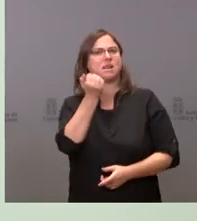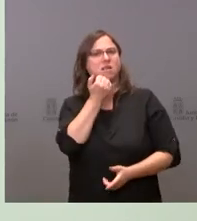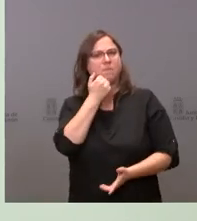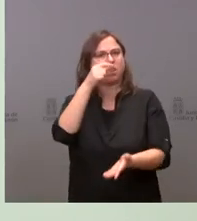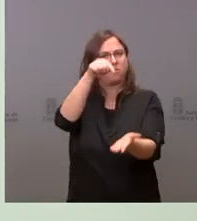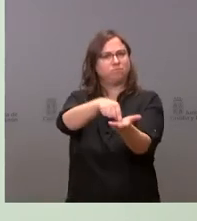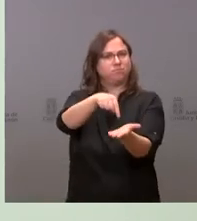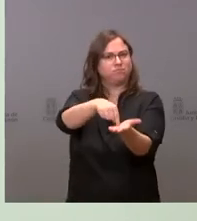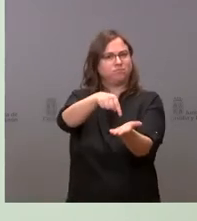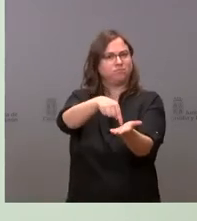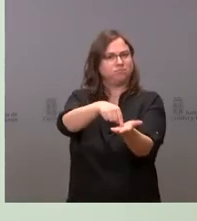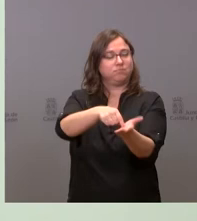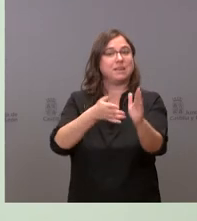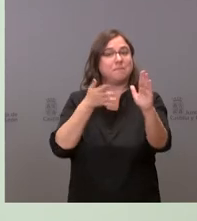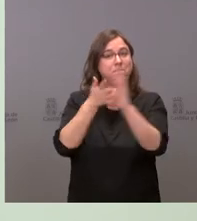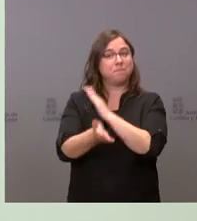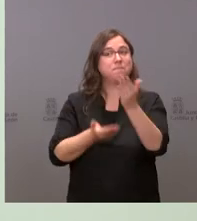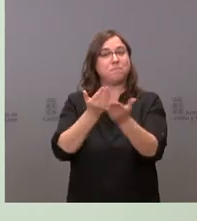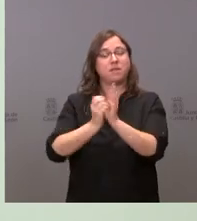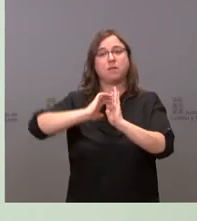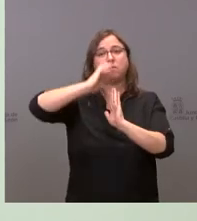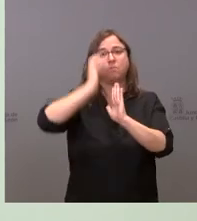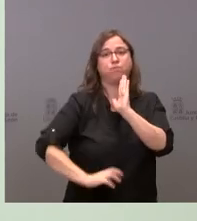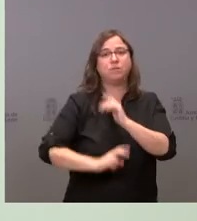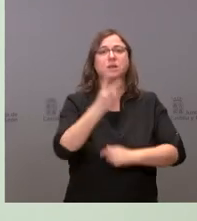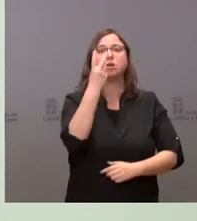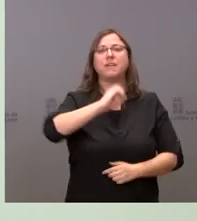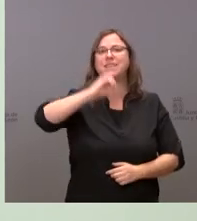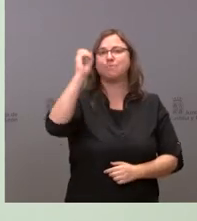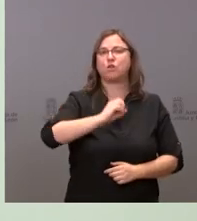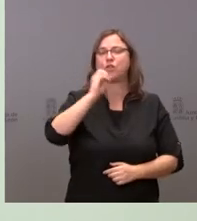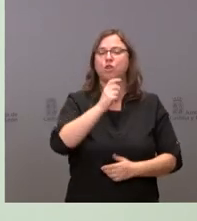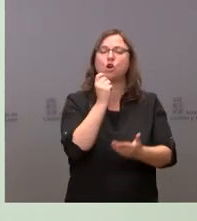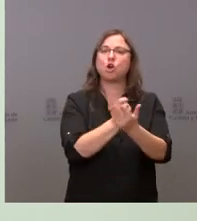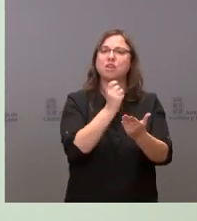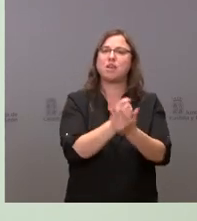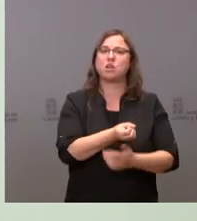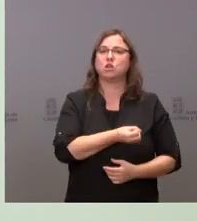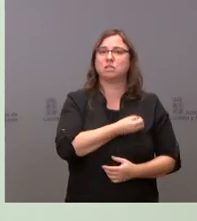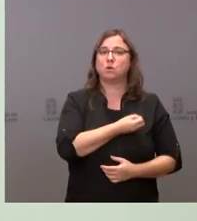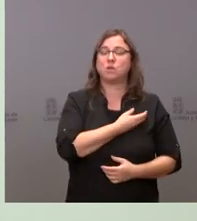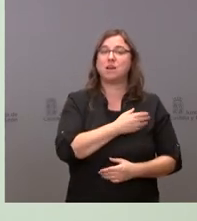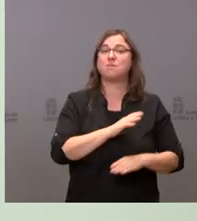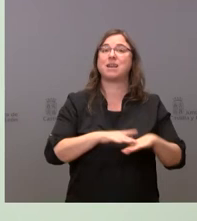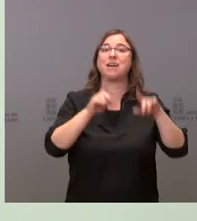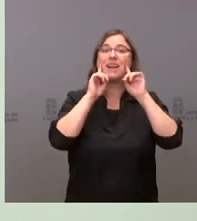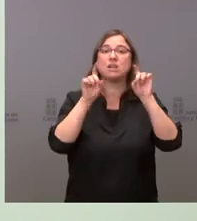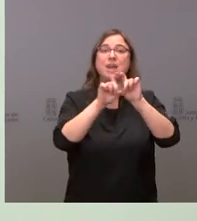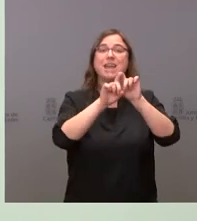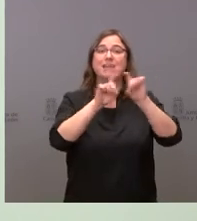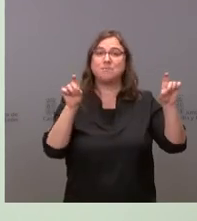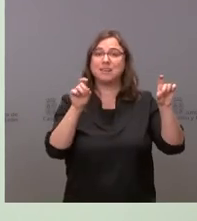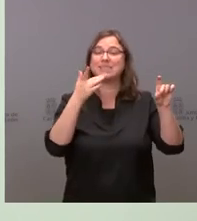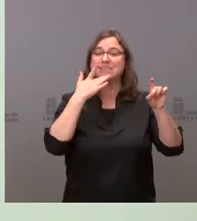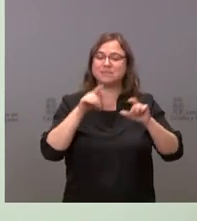la reducción del 20% de las cotizaciones de la seguridad social para todas las empresas que